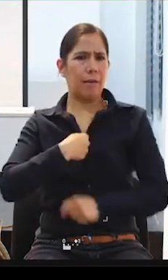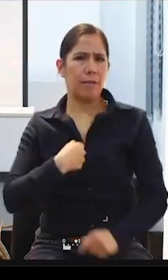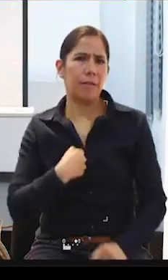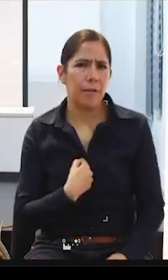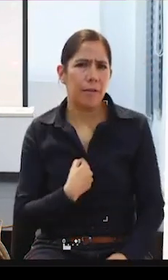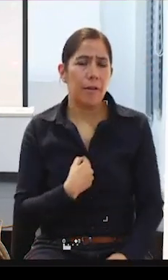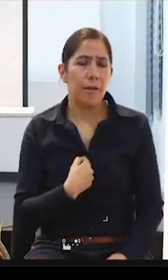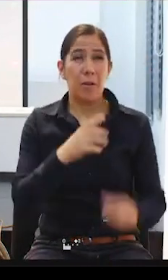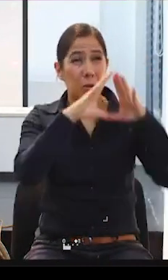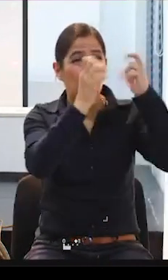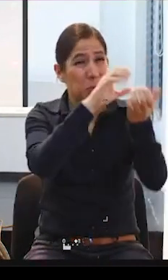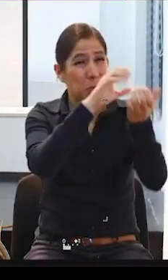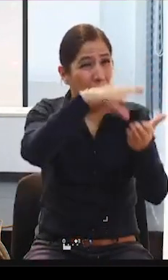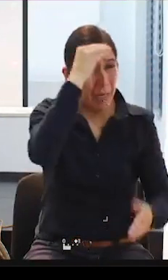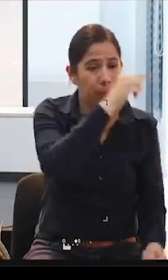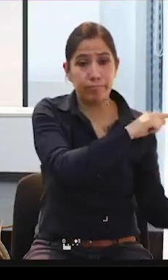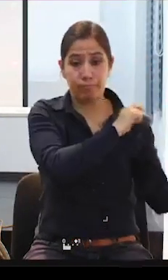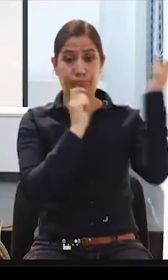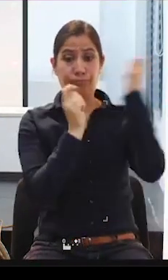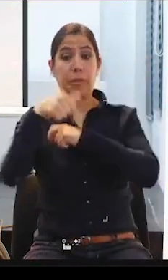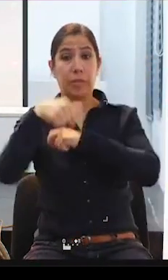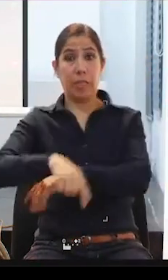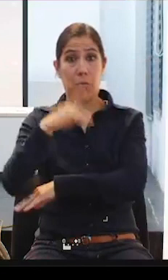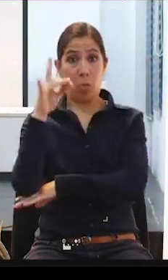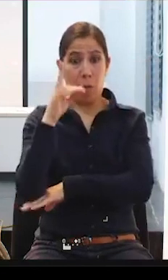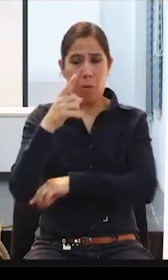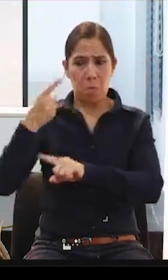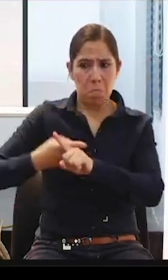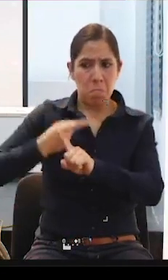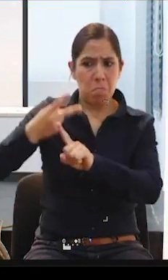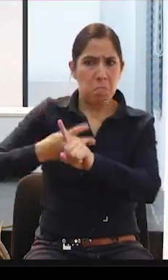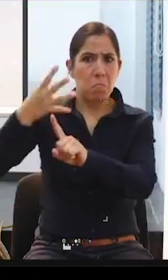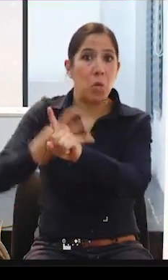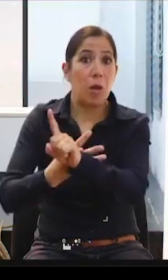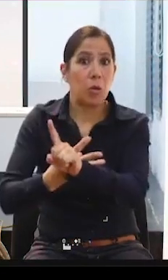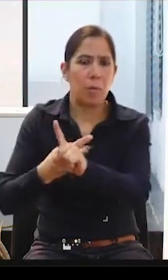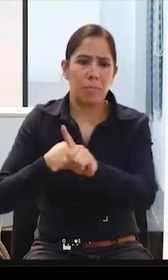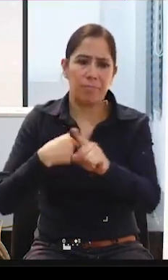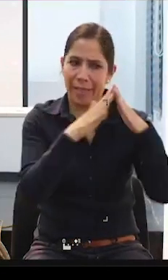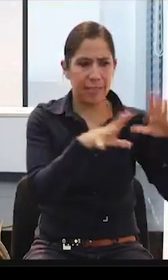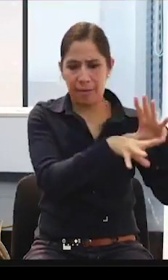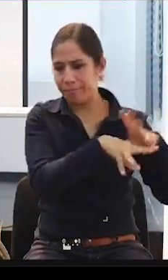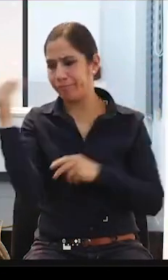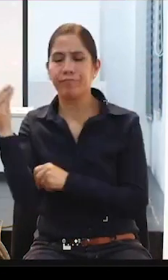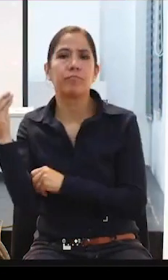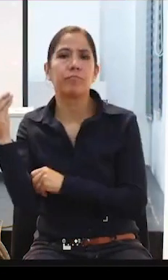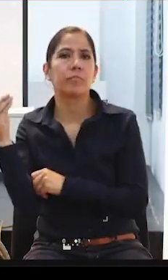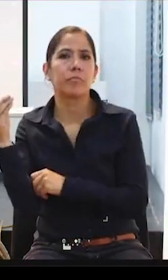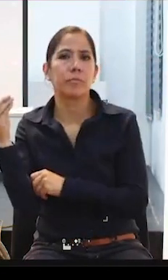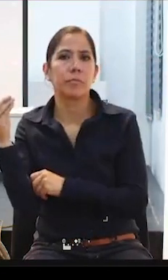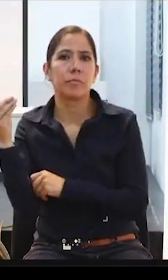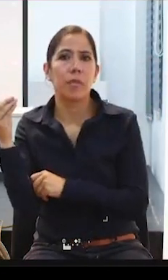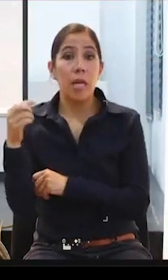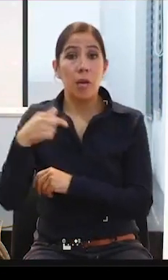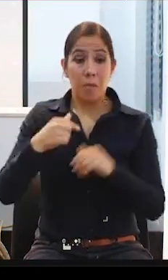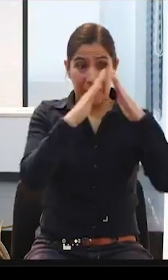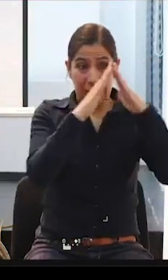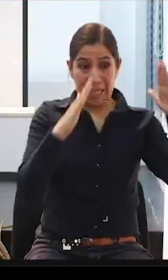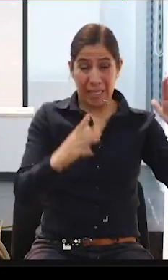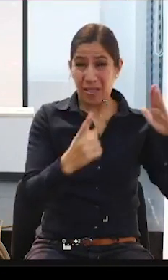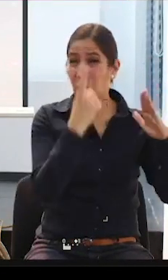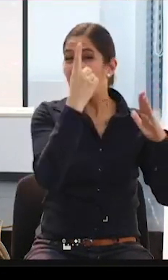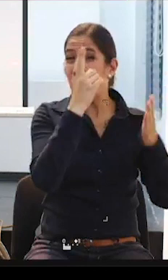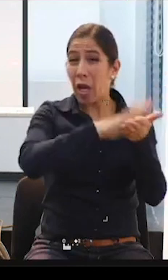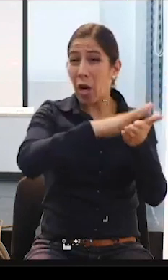a los cuatro meses yo me he salido de mi casa. He hecho una cocina aparte, porque en toda mi casa teníamos una sola cocina y éramos